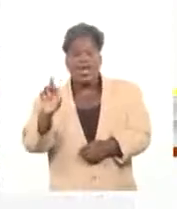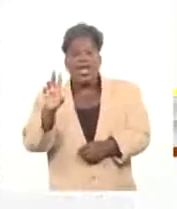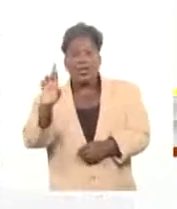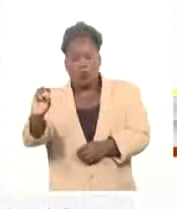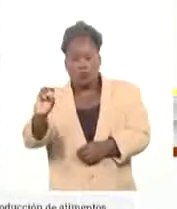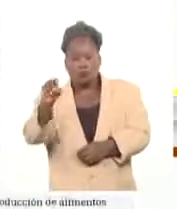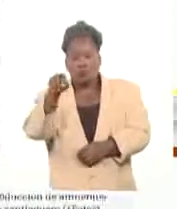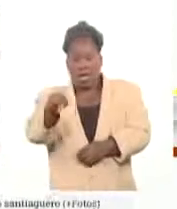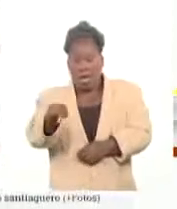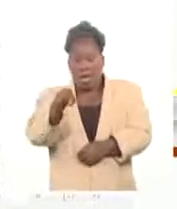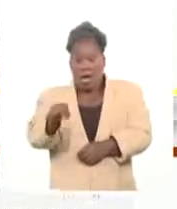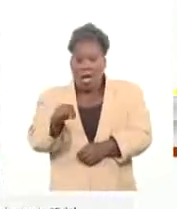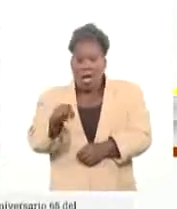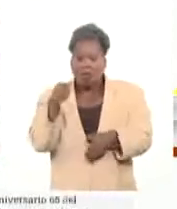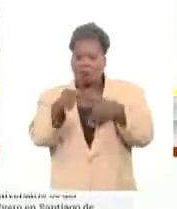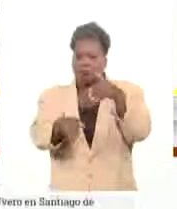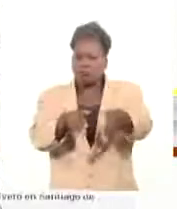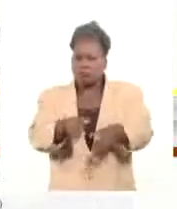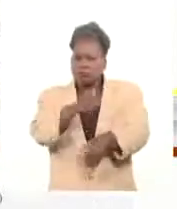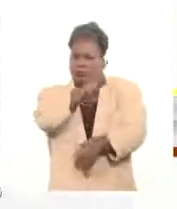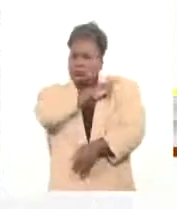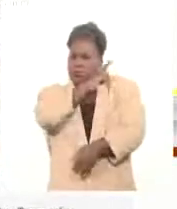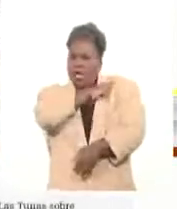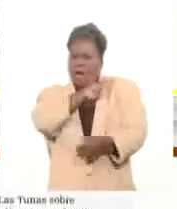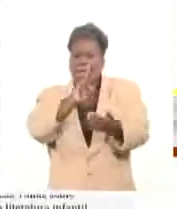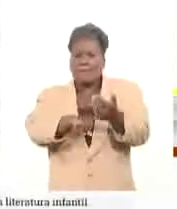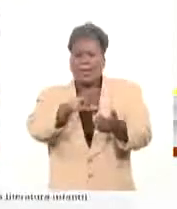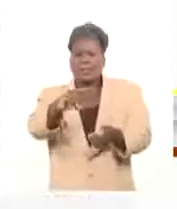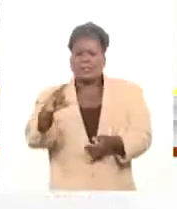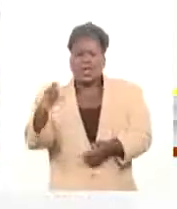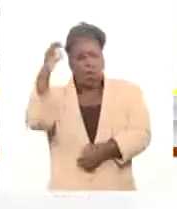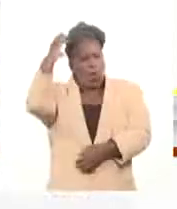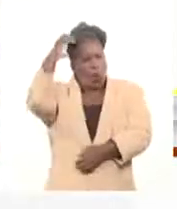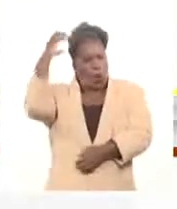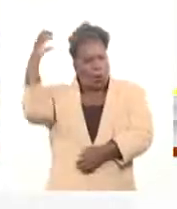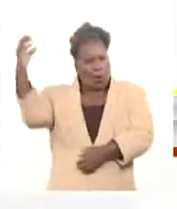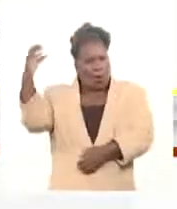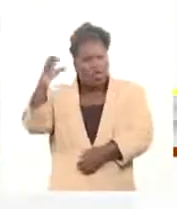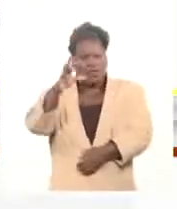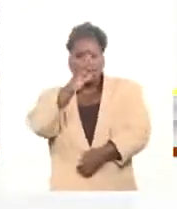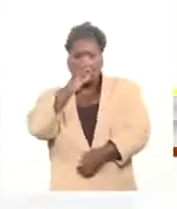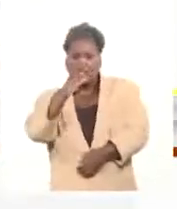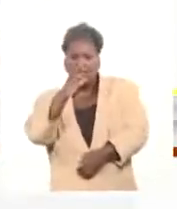asistieron las máximas autoridades del partido, el gobierno y de las organizaciones de masas en Santiago de Cuba.